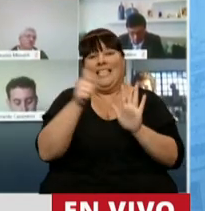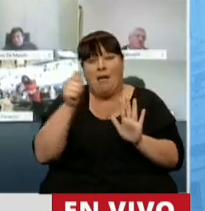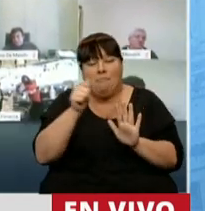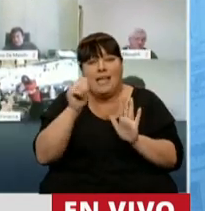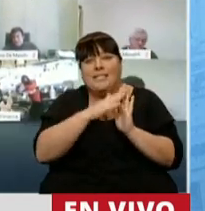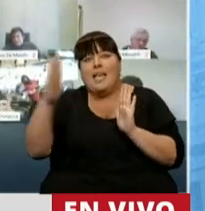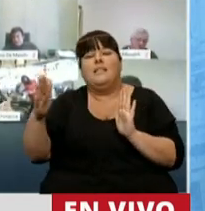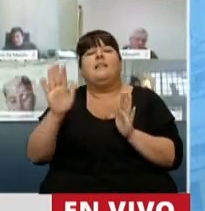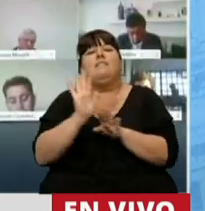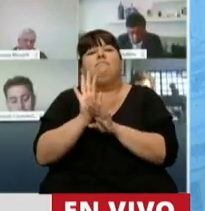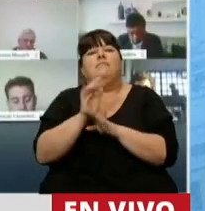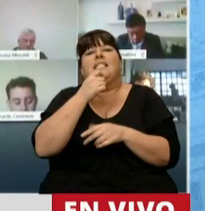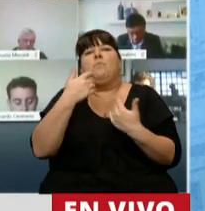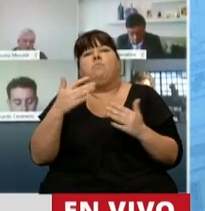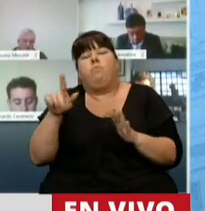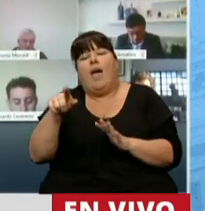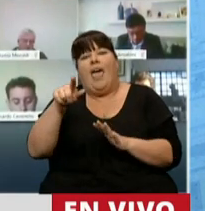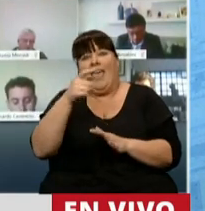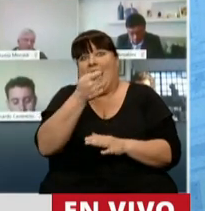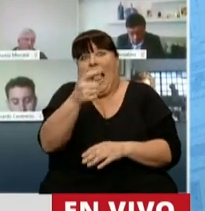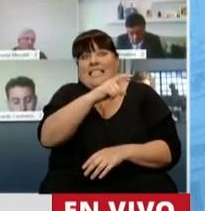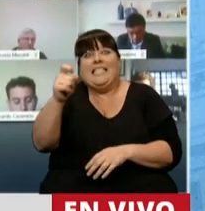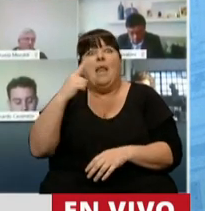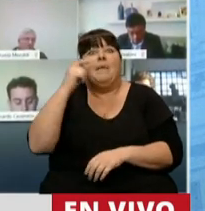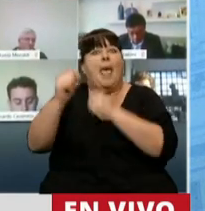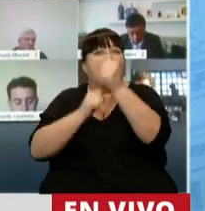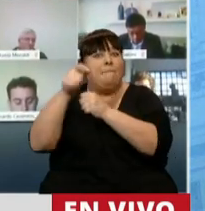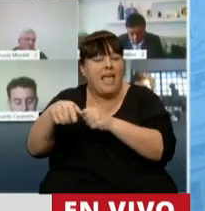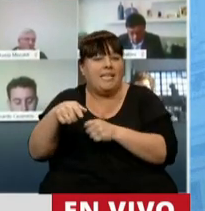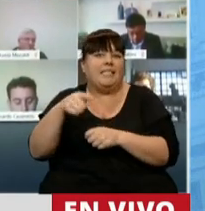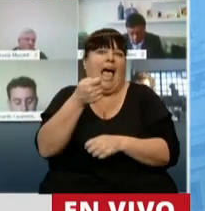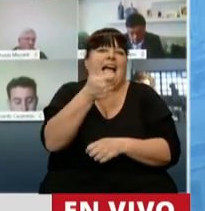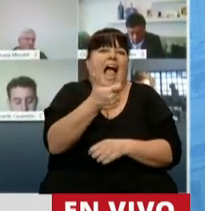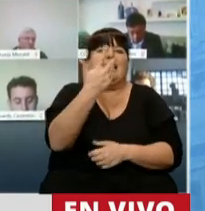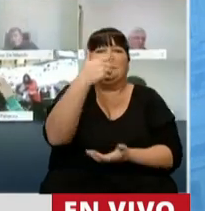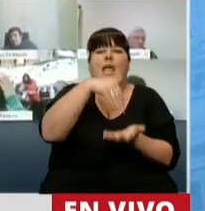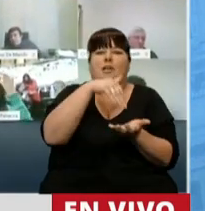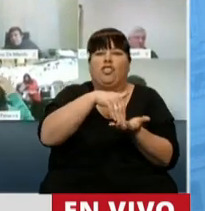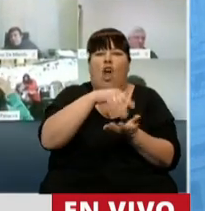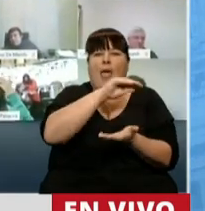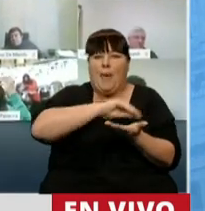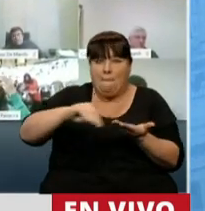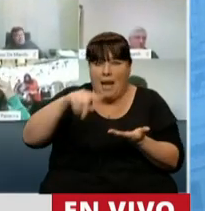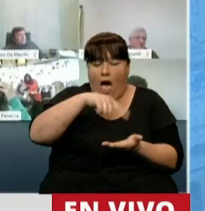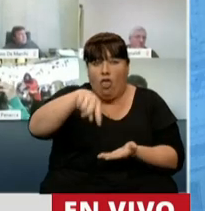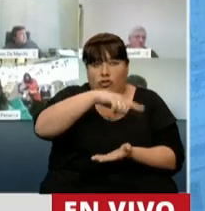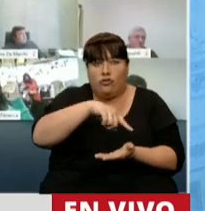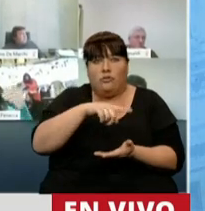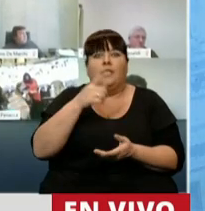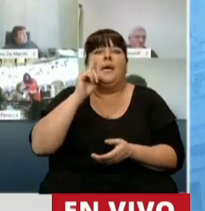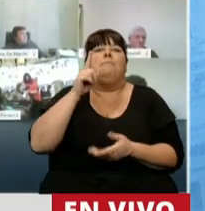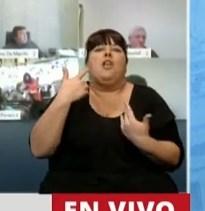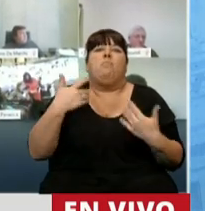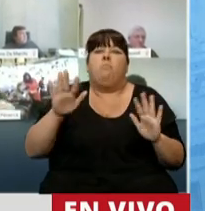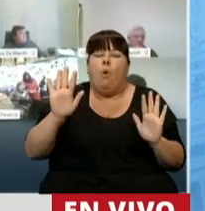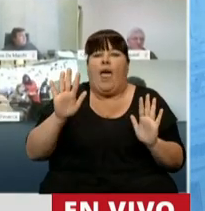las posibilidades de que estas casi 100.000 empresas y estos casi 3 millones de trabajadores corran